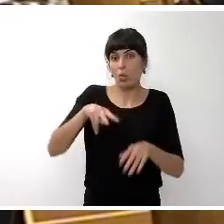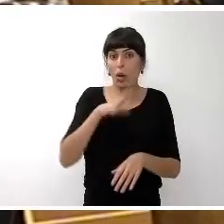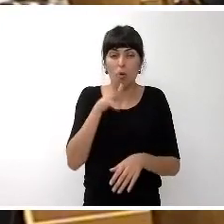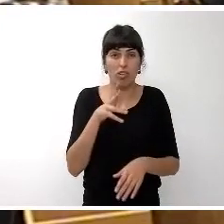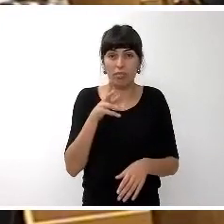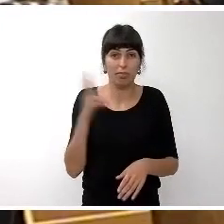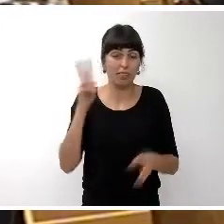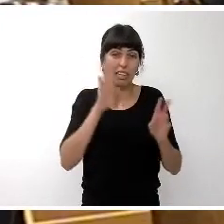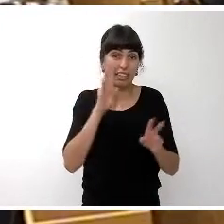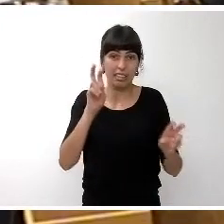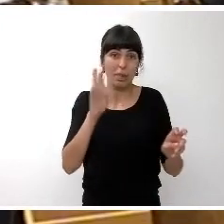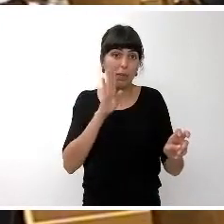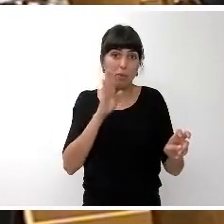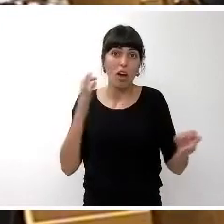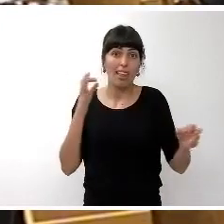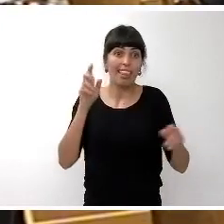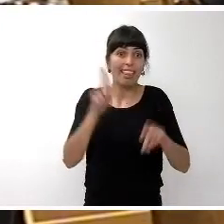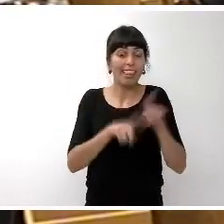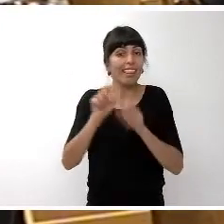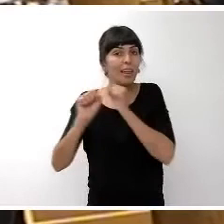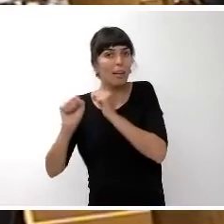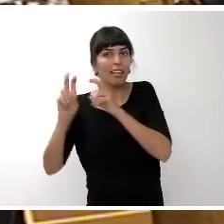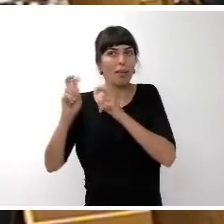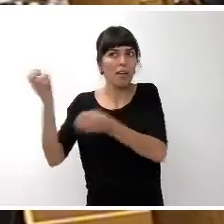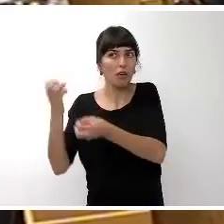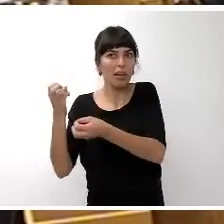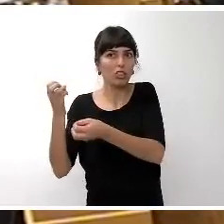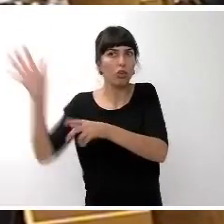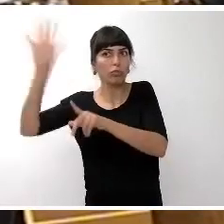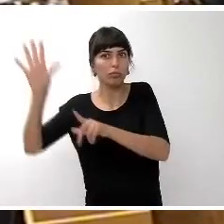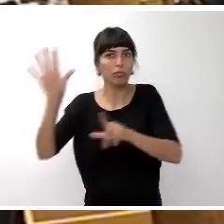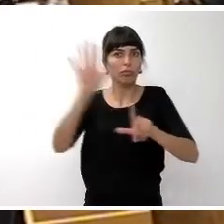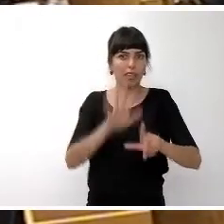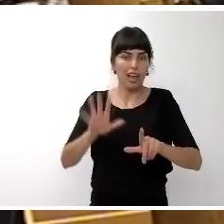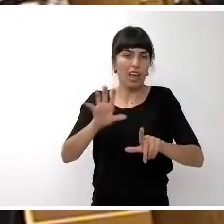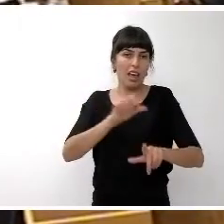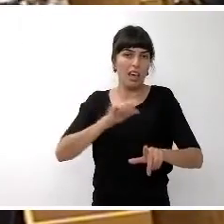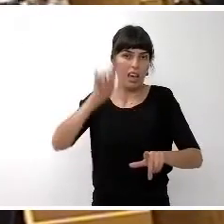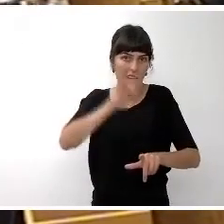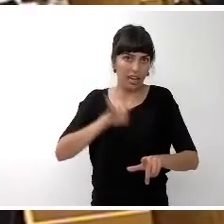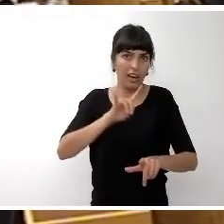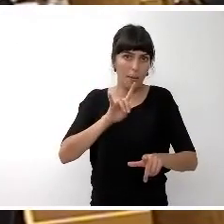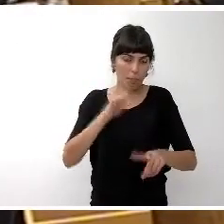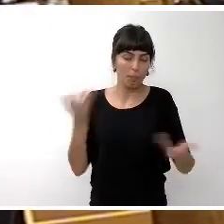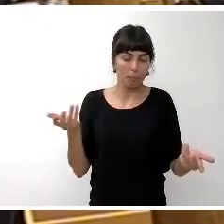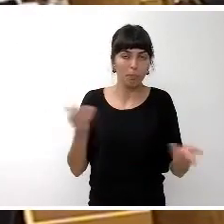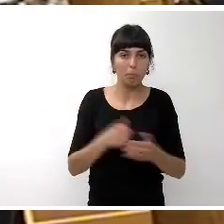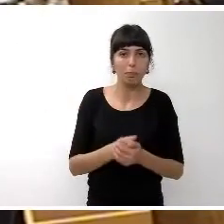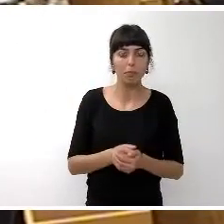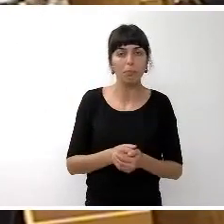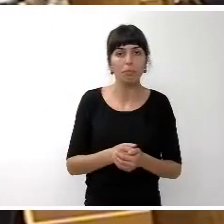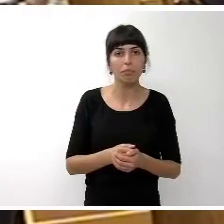la información que necesita que requiere de otras administraciones aunque este año puntualmente la del Estado y